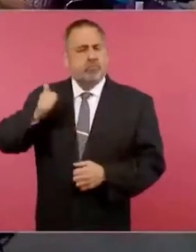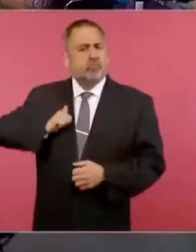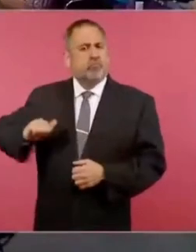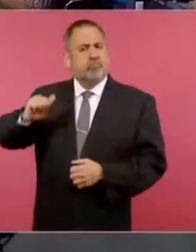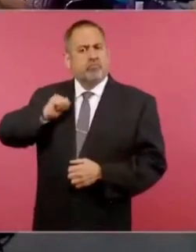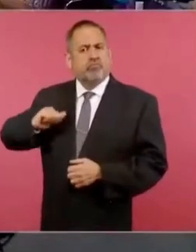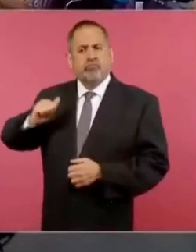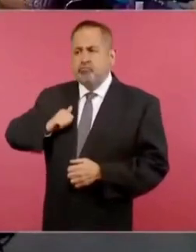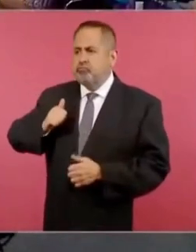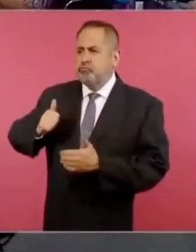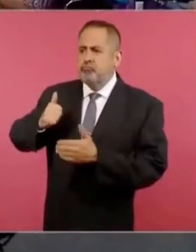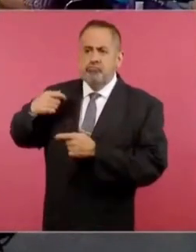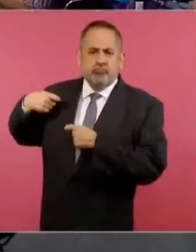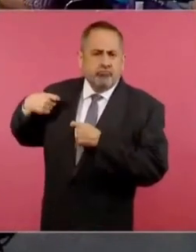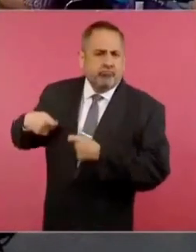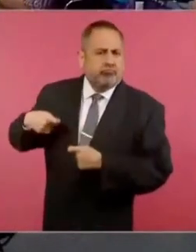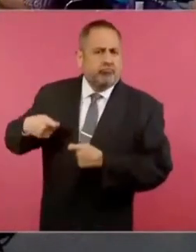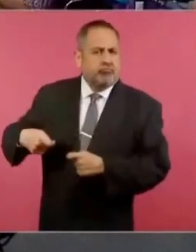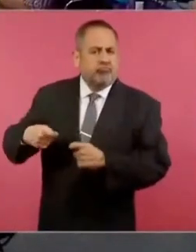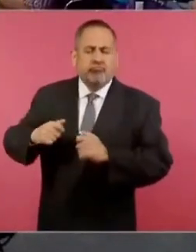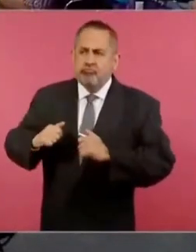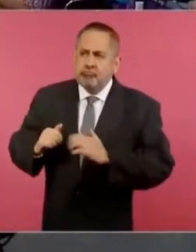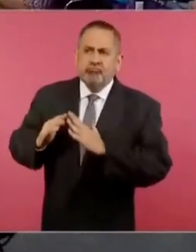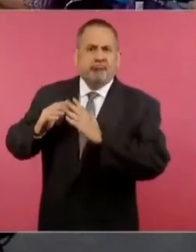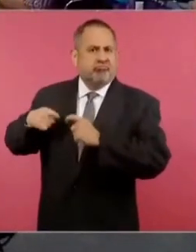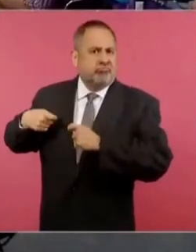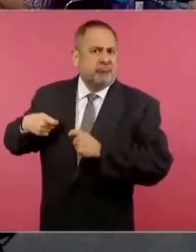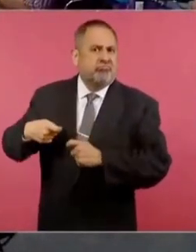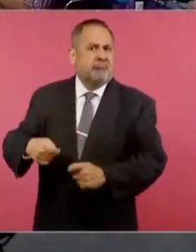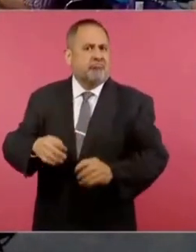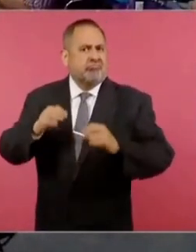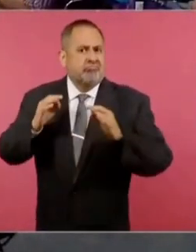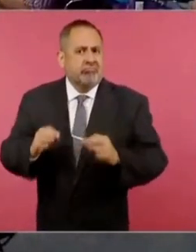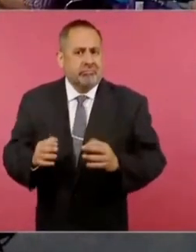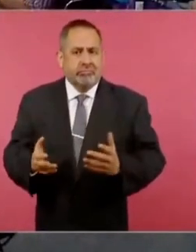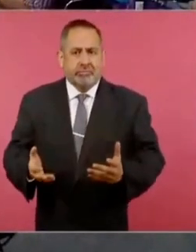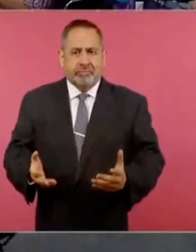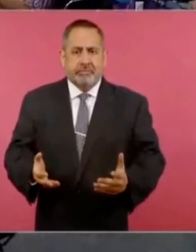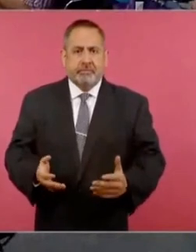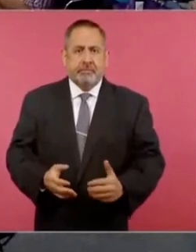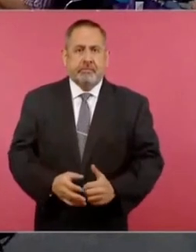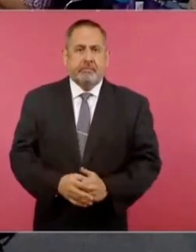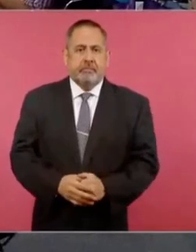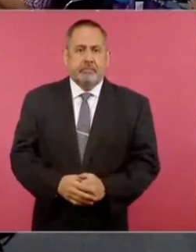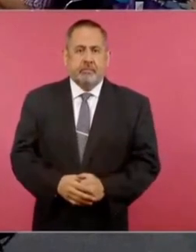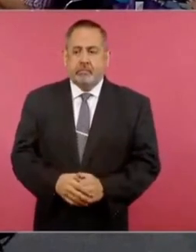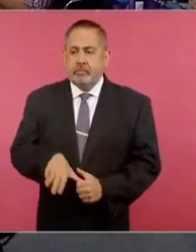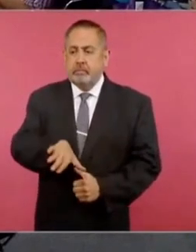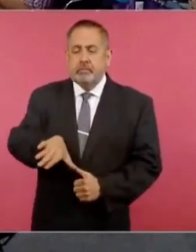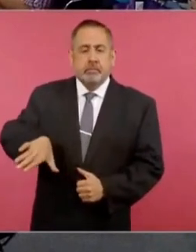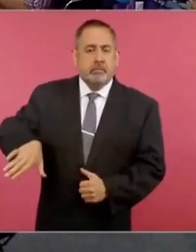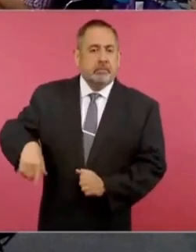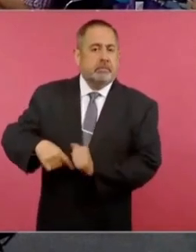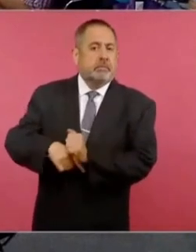oculta